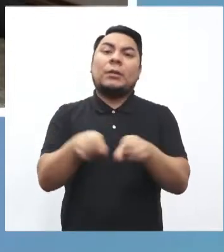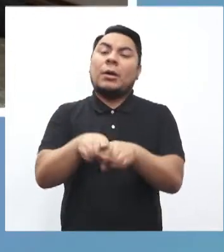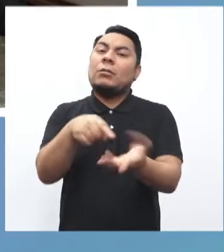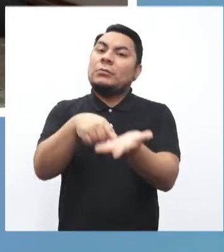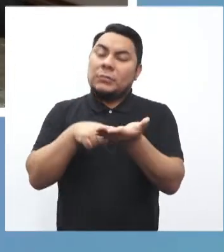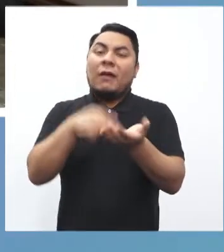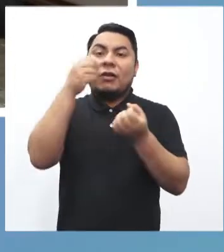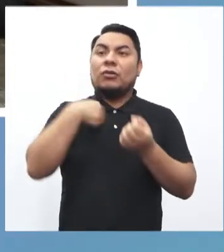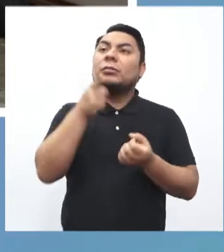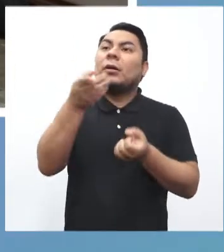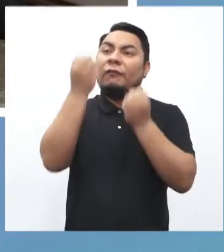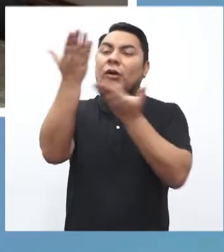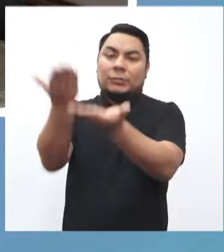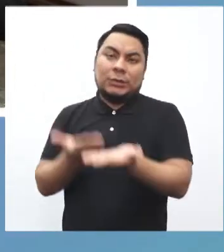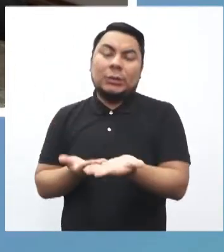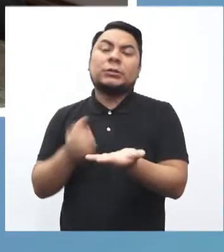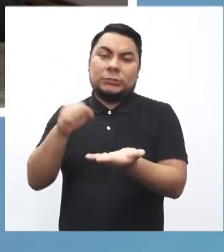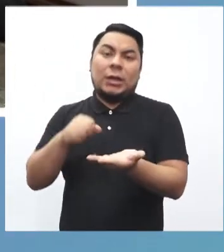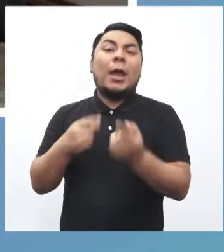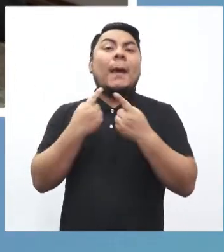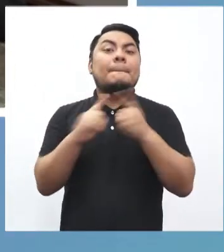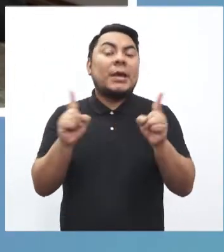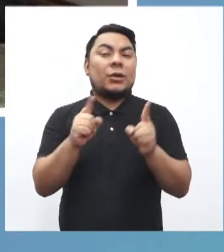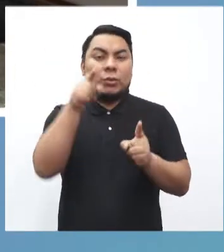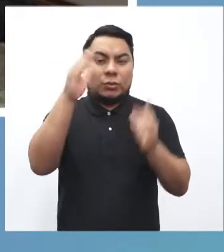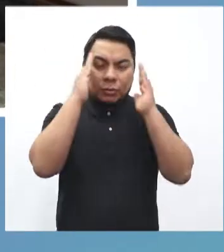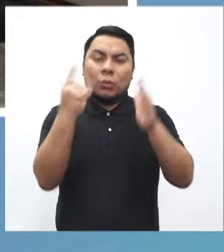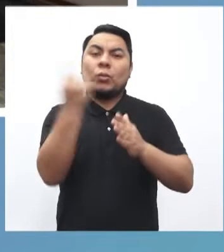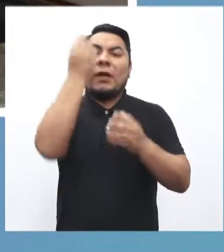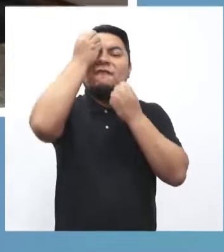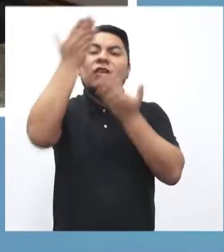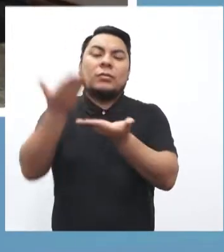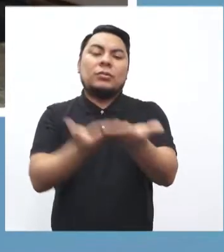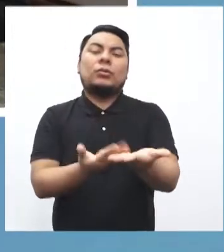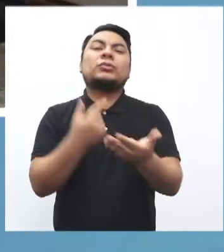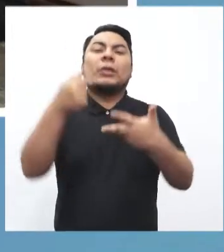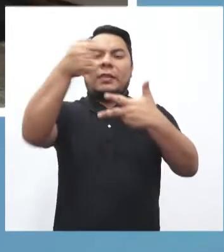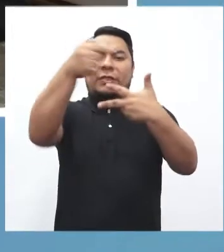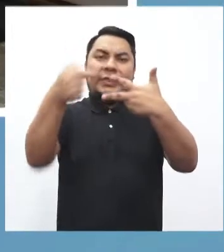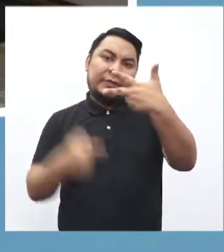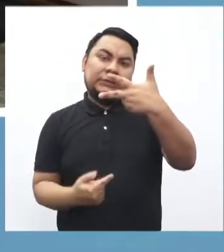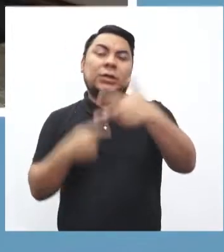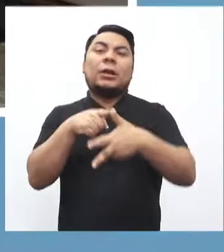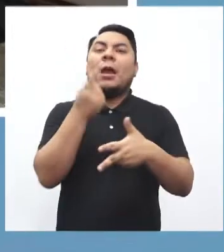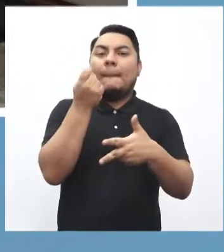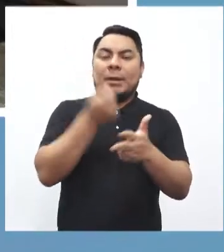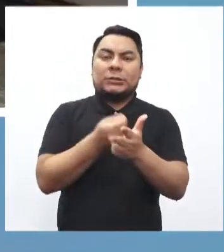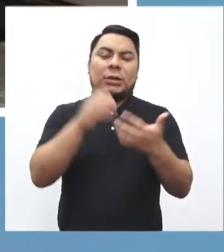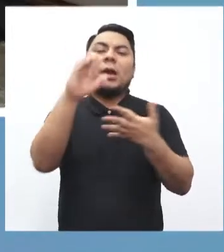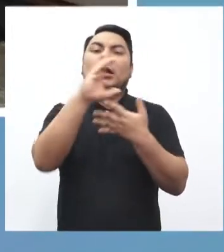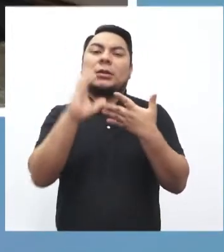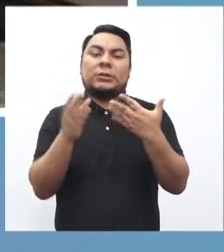obligadas. Pero en este caso, tenemos que centrar que únicamente nos brindarán información sobre tres aspectos. Las tarifas, las